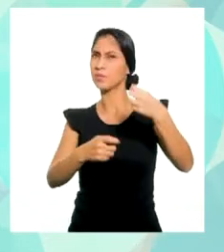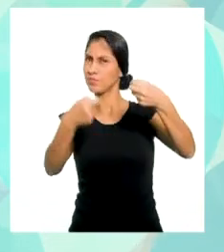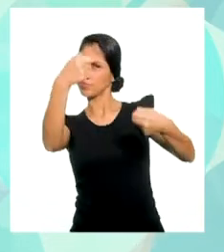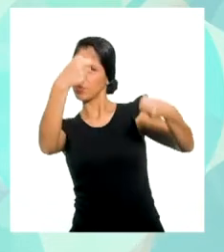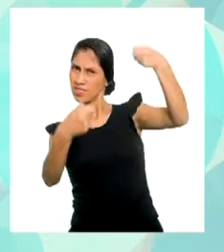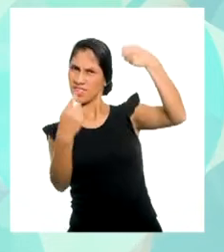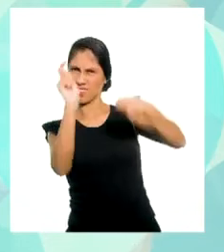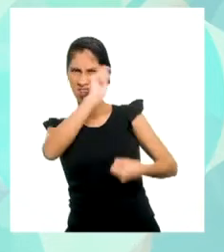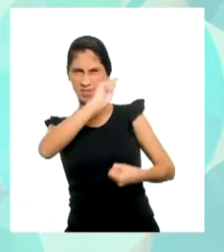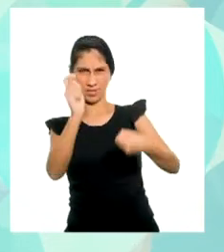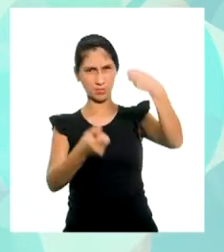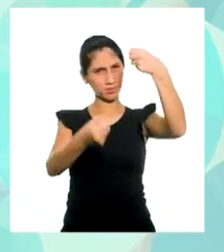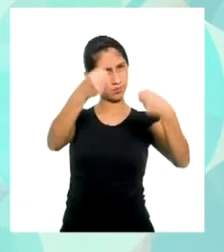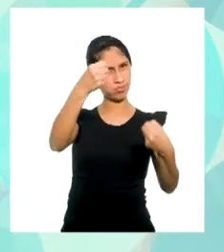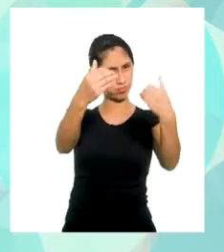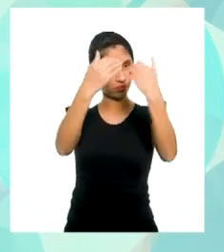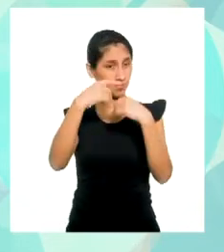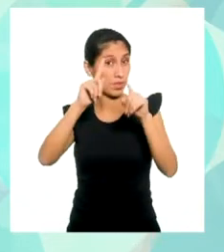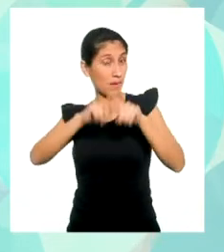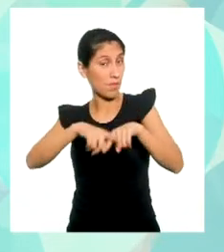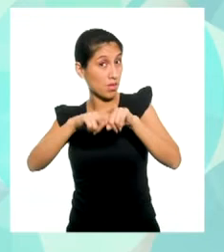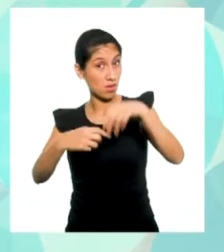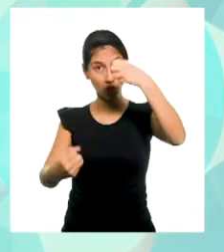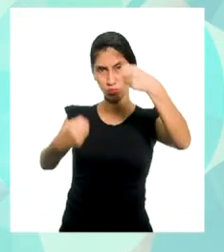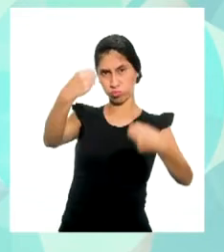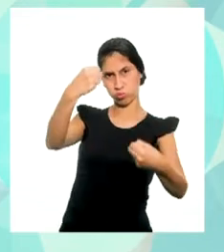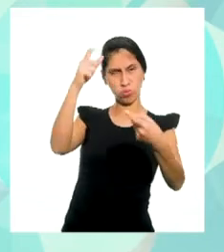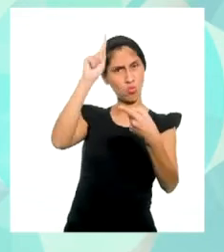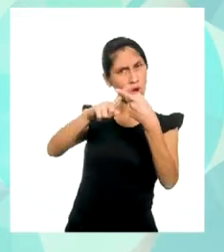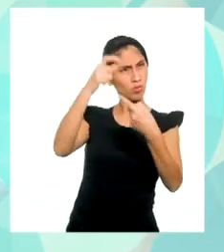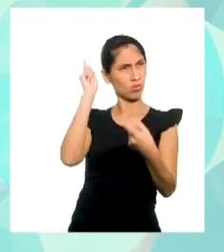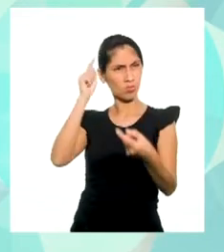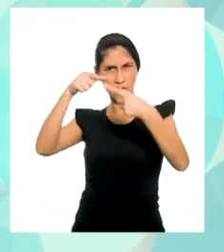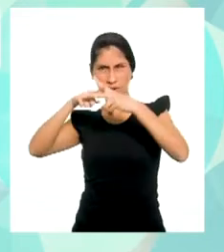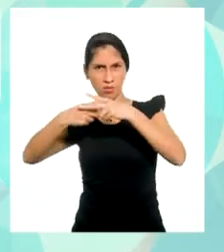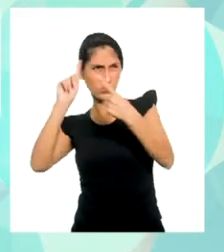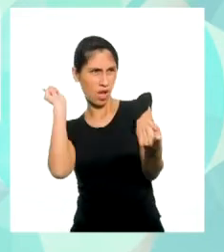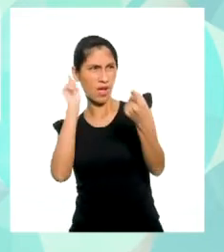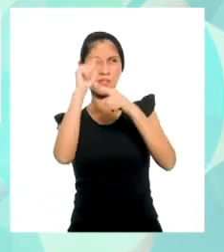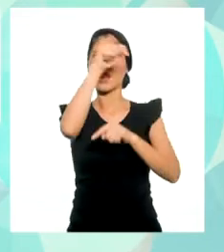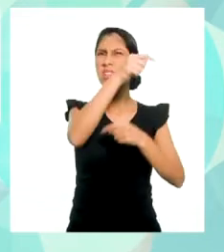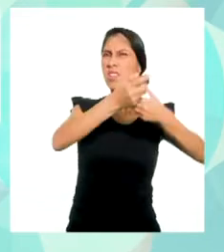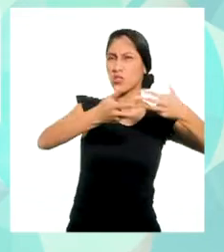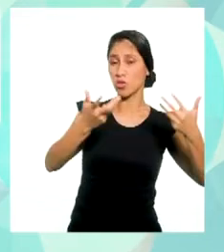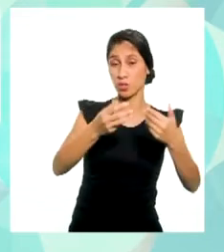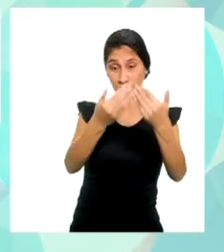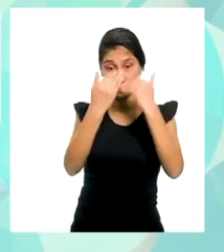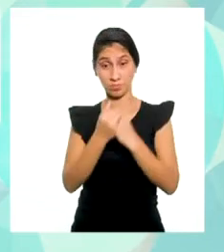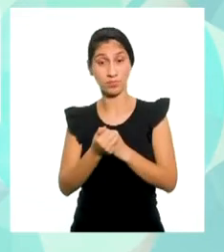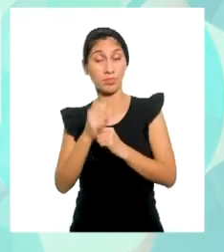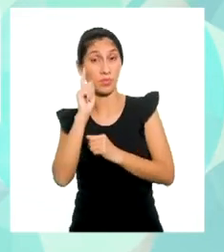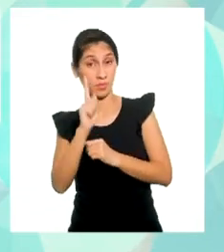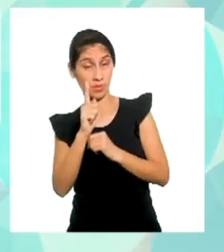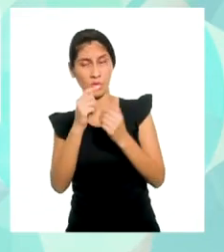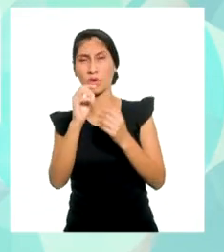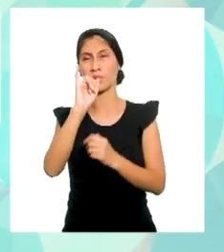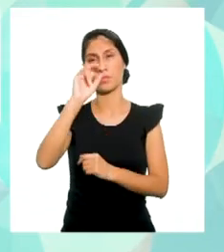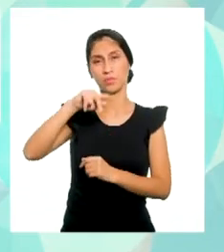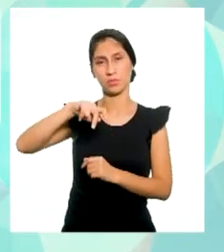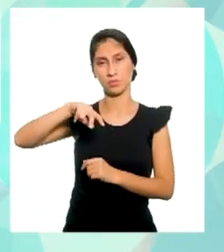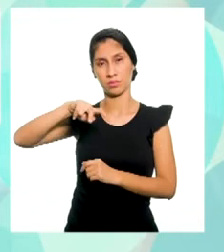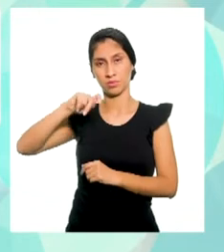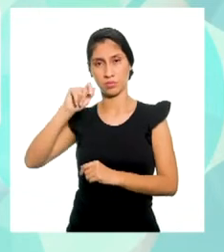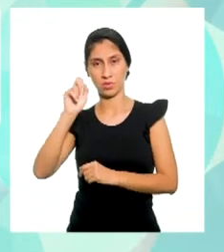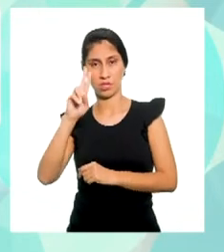dependiendo de los kilómetros recorridos. Podemos observar que para un intervalo de recorrido